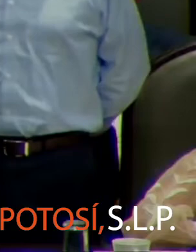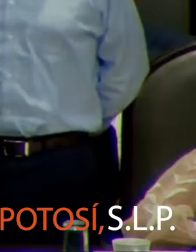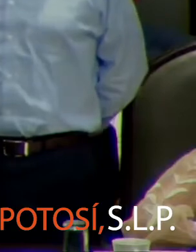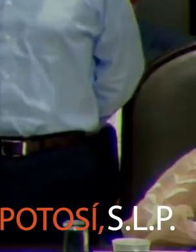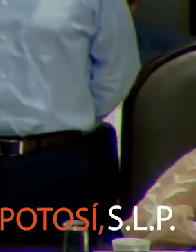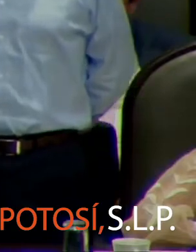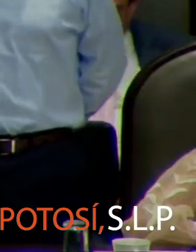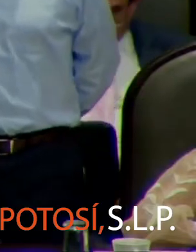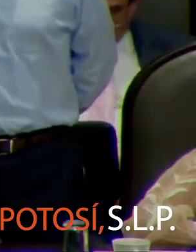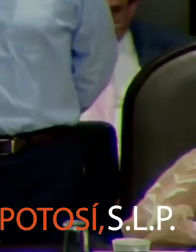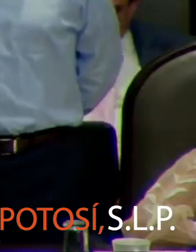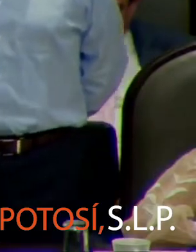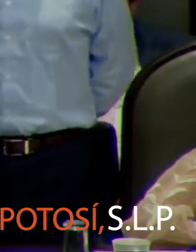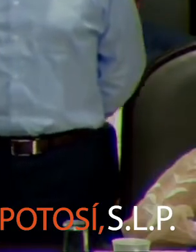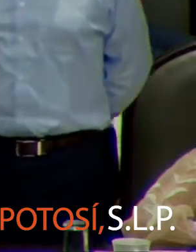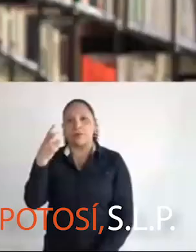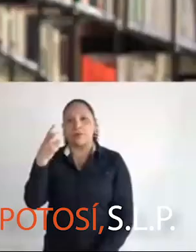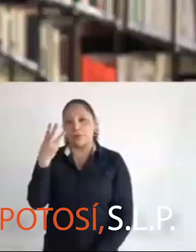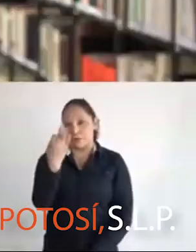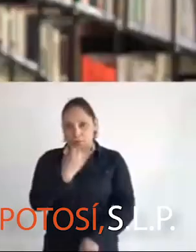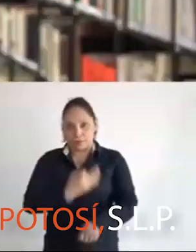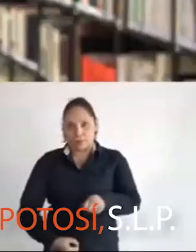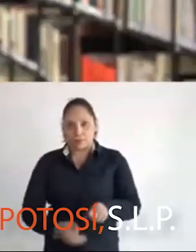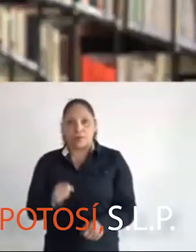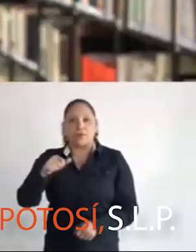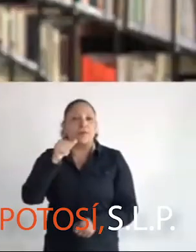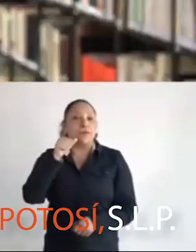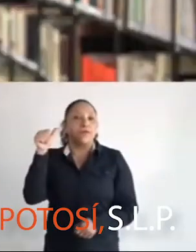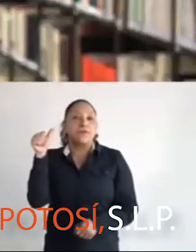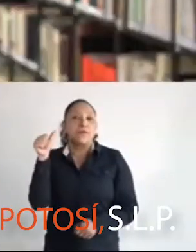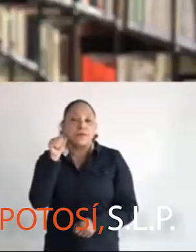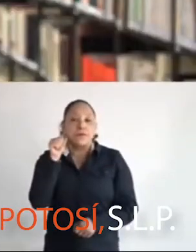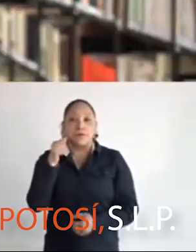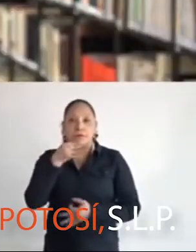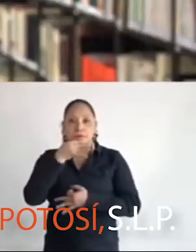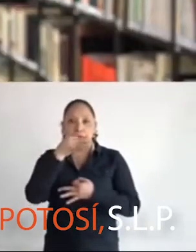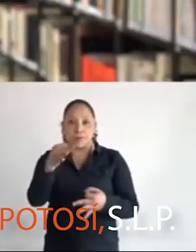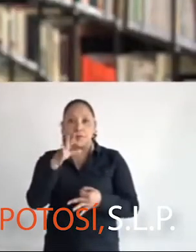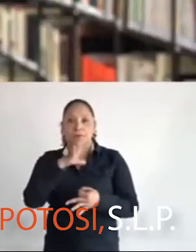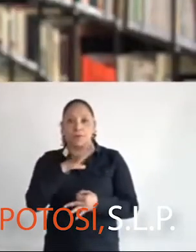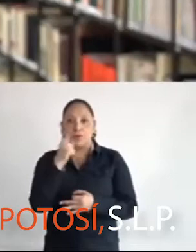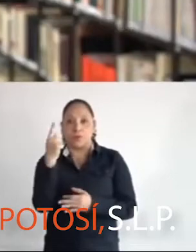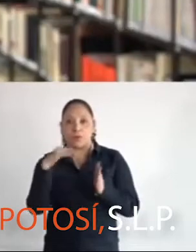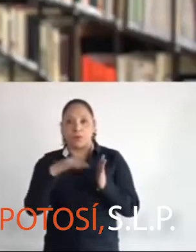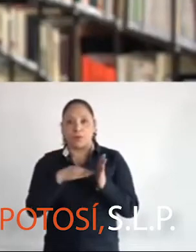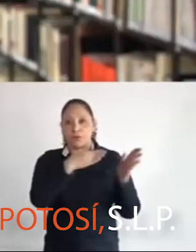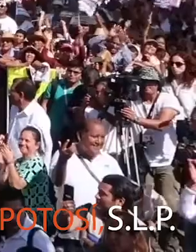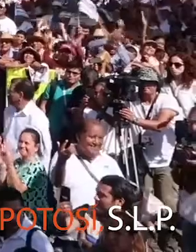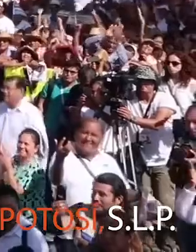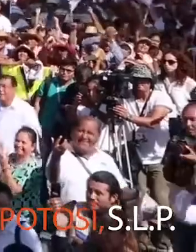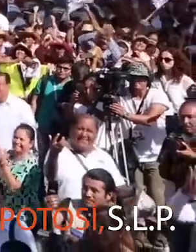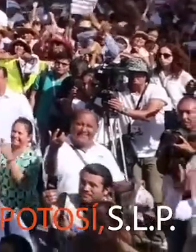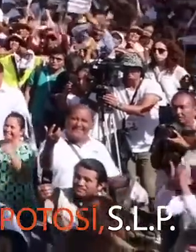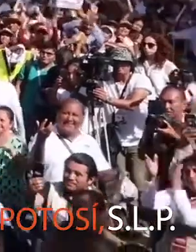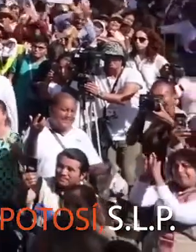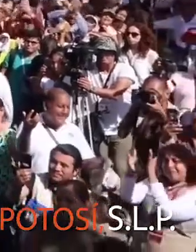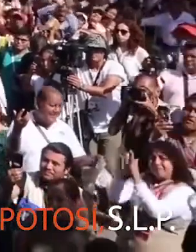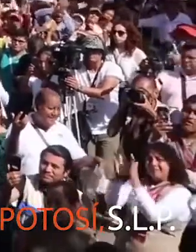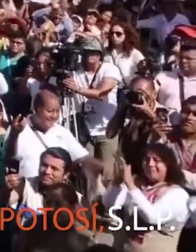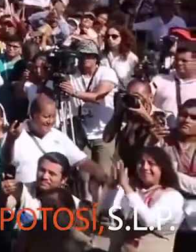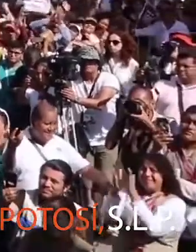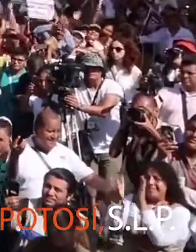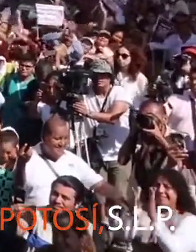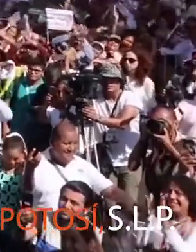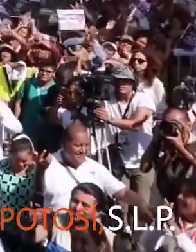diputada federal Tatiana Clotier Carrillo, de la jefa de gobierno de la Ciudad de México, Claudia Sheinba Pardo, de la esposa del presidente